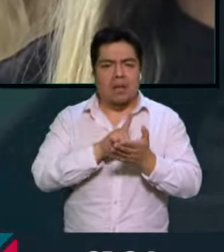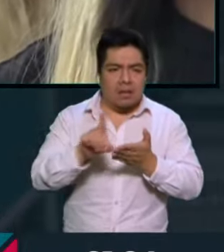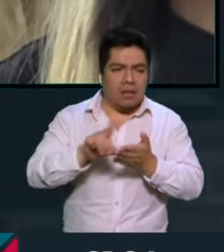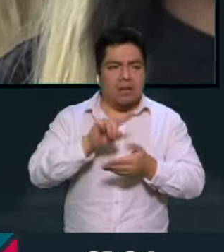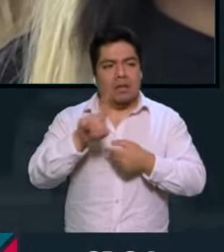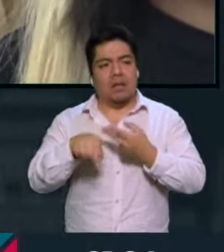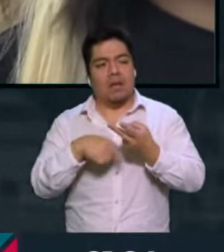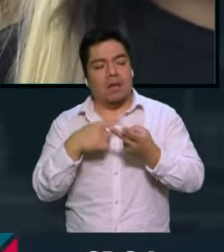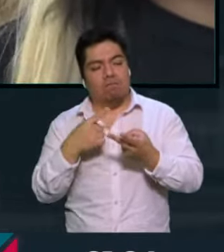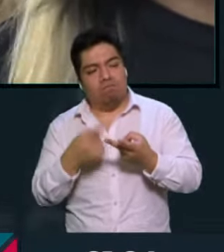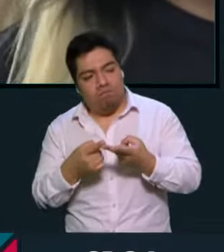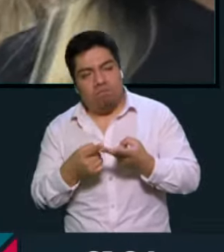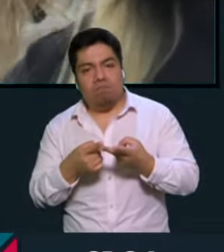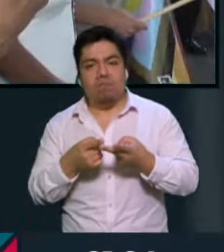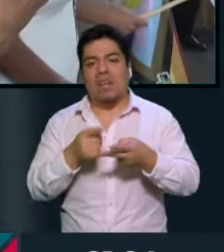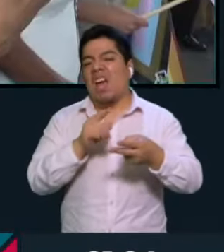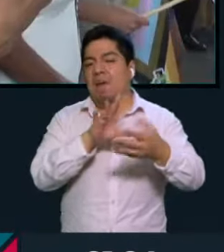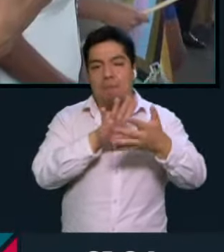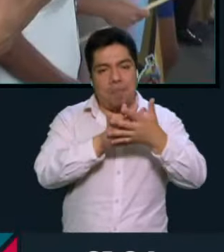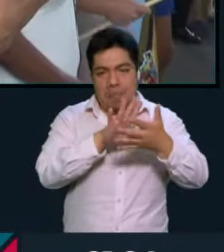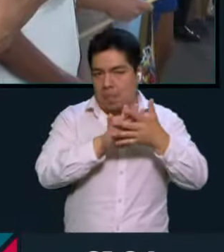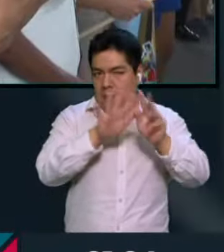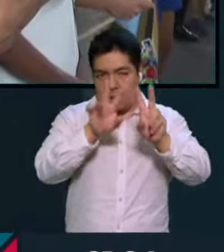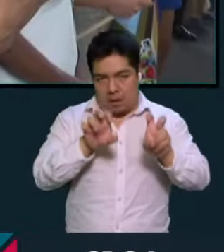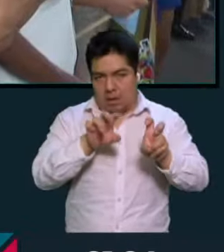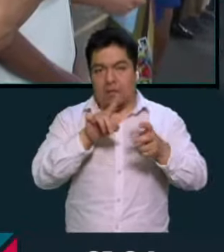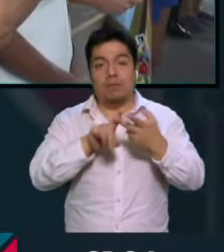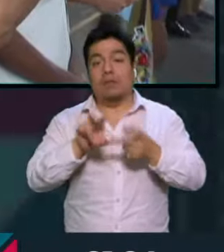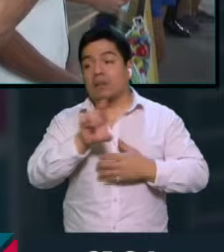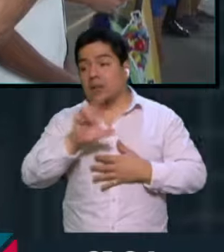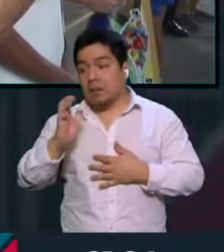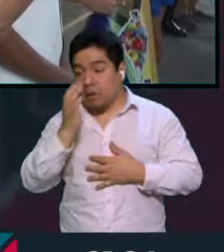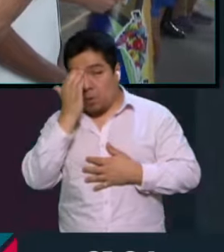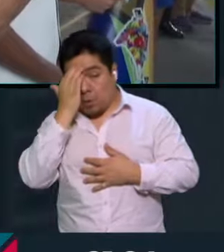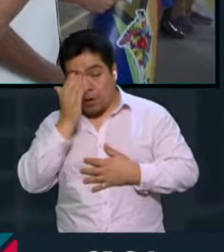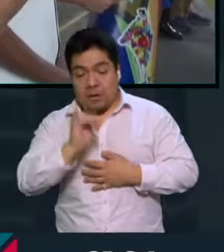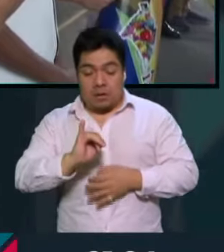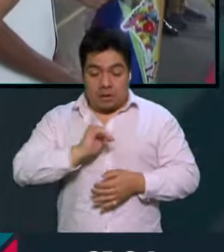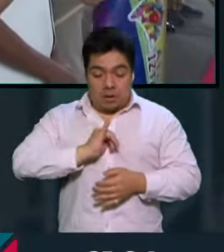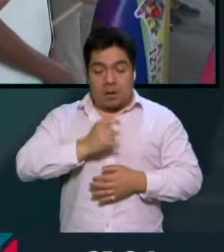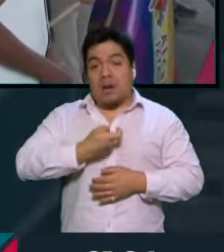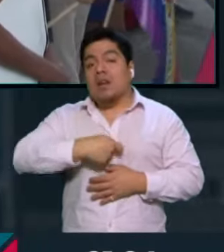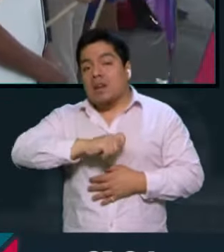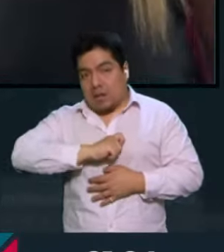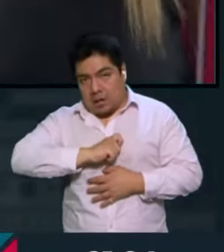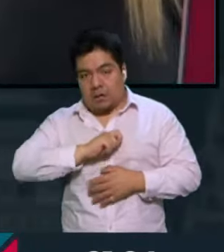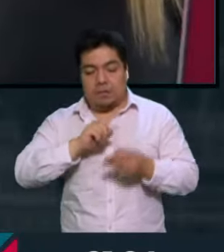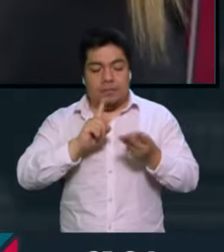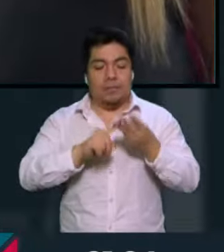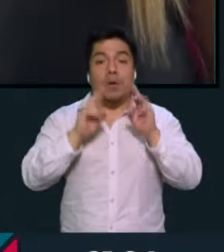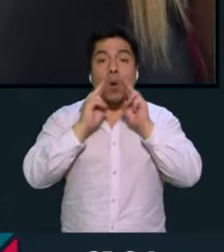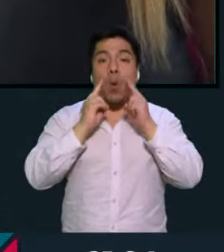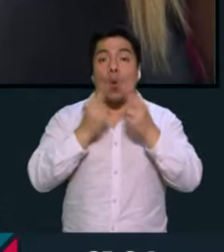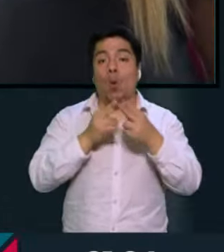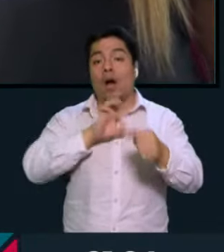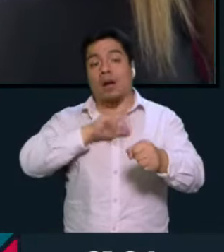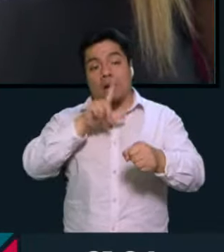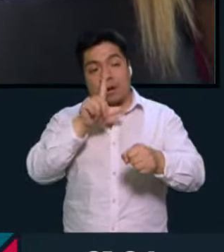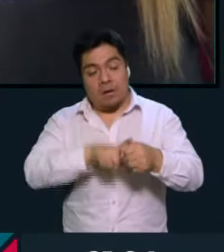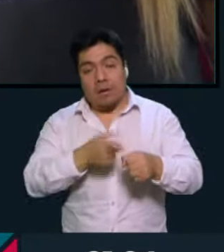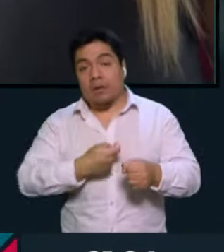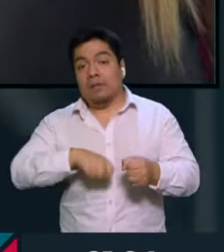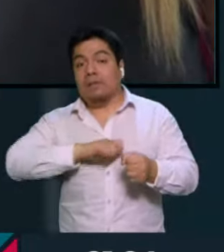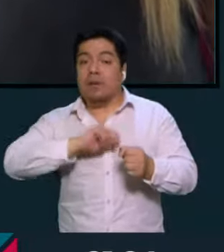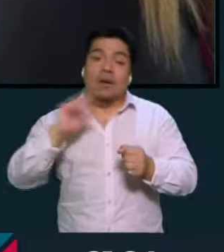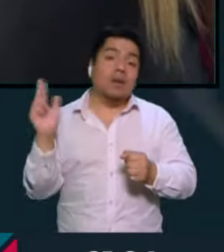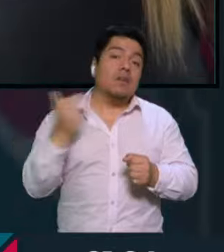materia de penal, para el reconocimiento de la identidad de las personas trans. ha creado la Unidad Especializada de Transfeminicidios